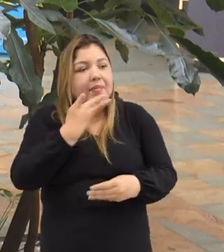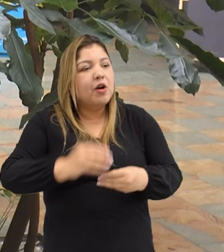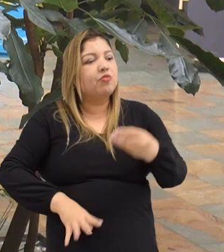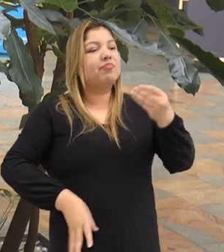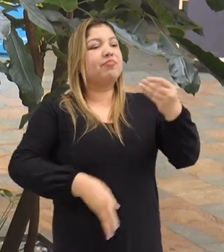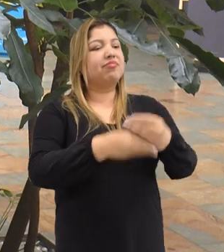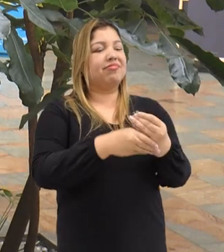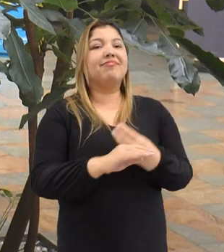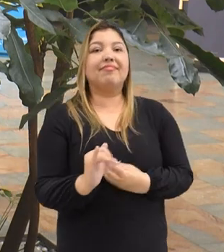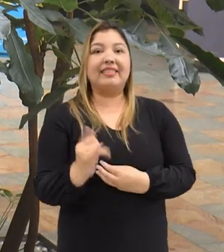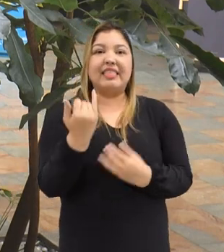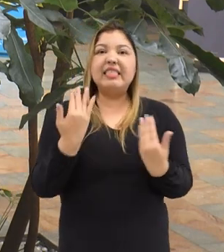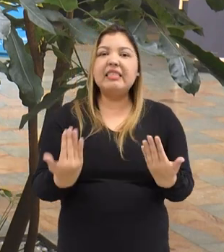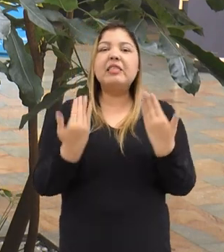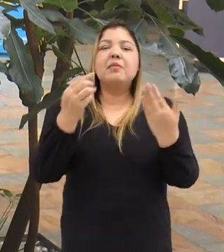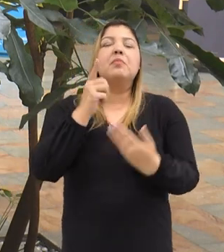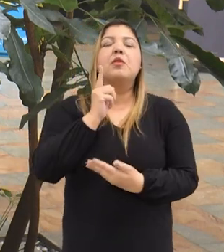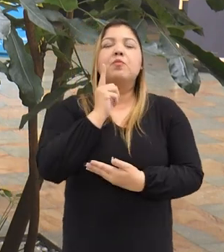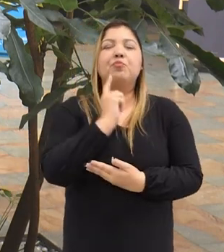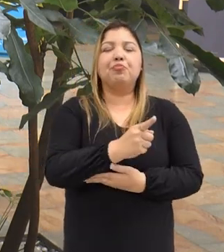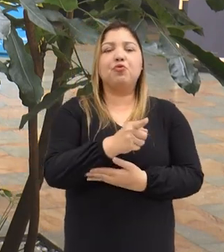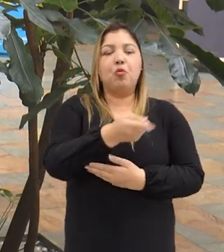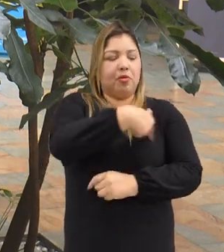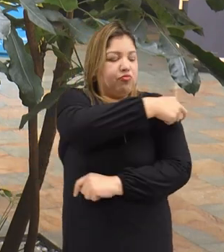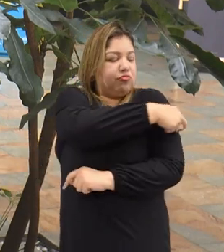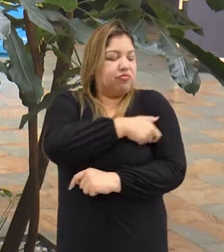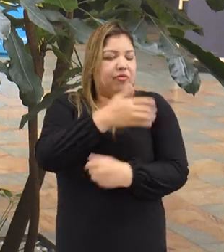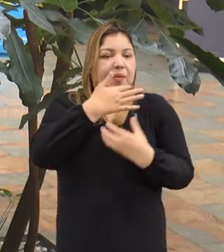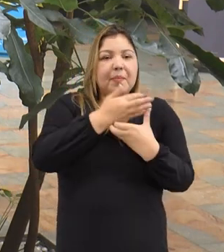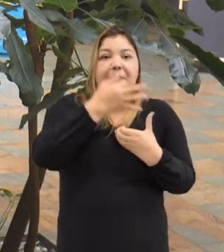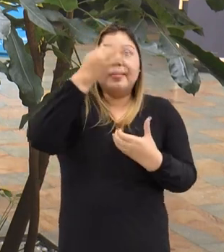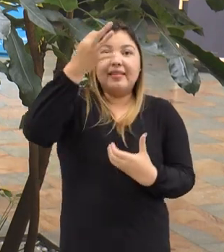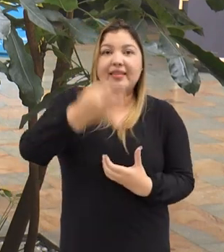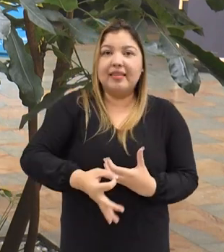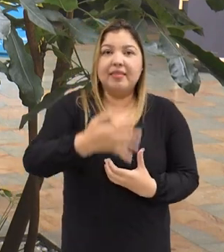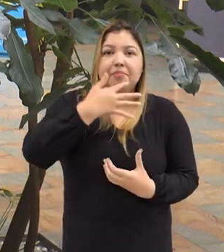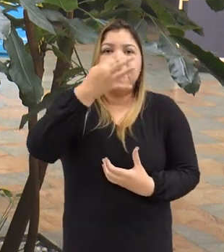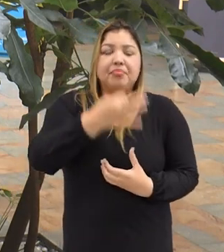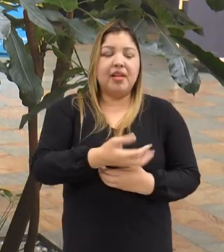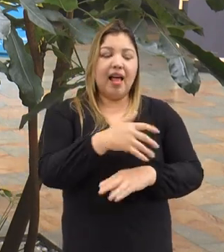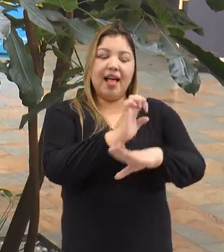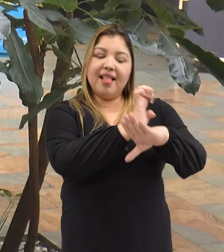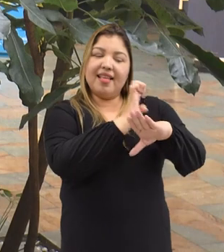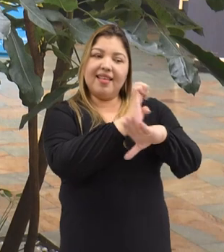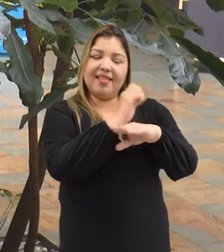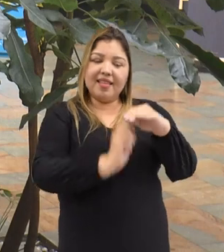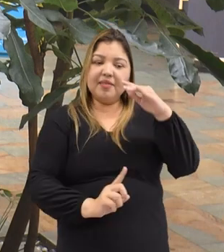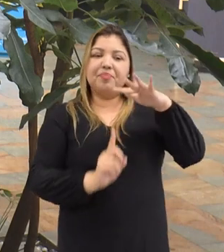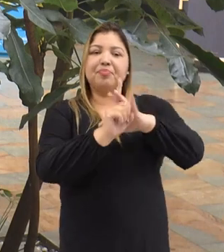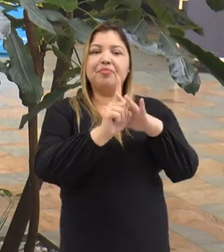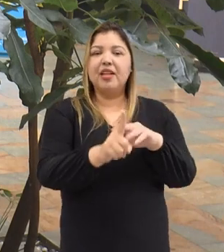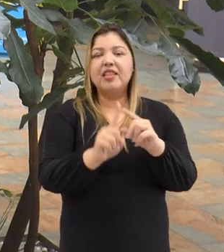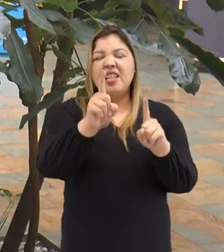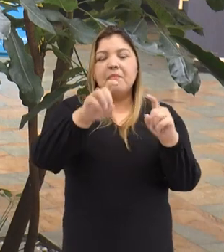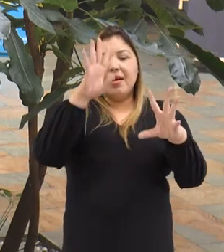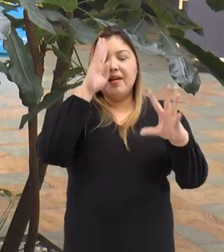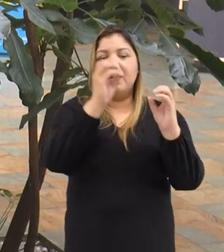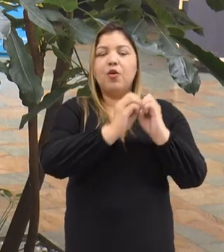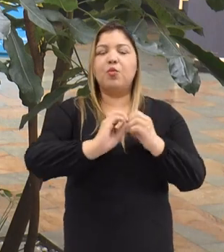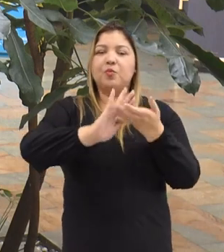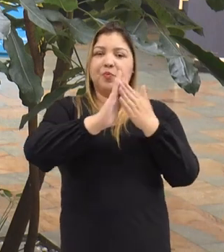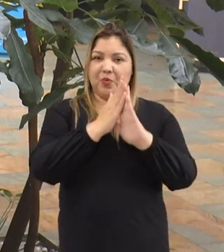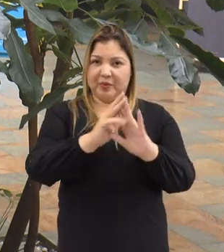que en todo caso también hace parte de lo que la Comisión para el Esclarecimiento de la Verdad, una entidad surgida del Acuerdo de Paz,